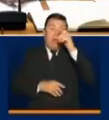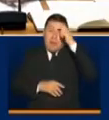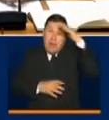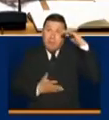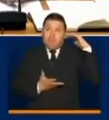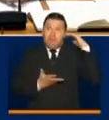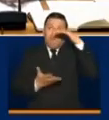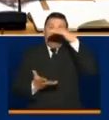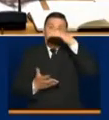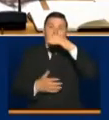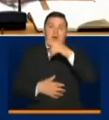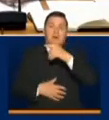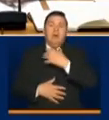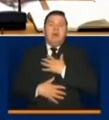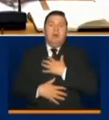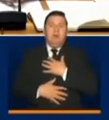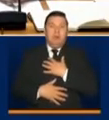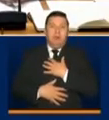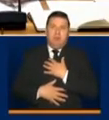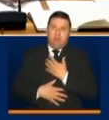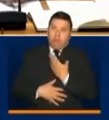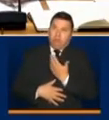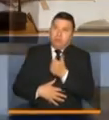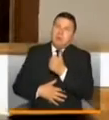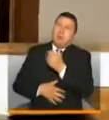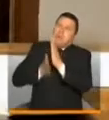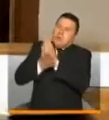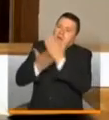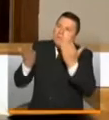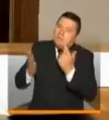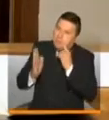Le doy la bienvenida y háganos el balance, ministro.